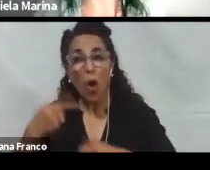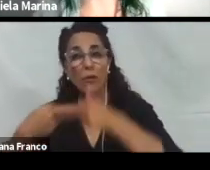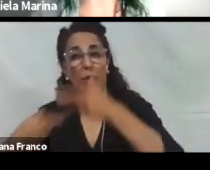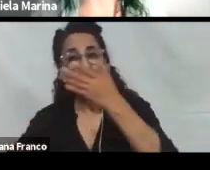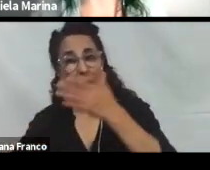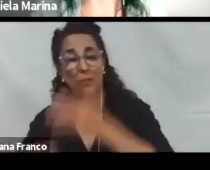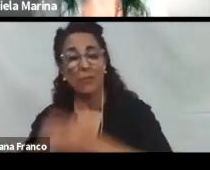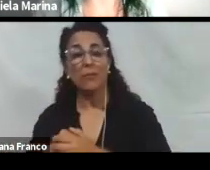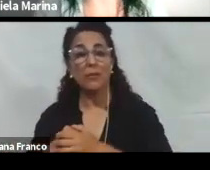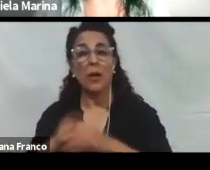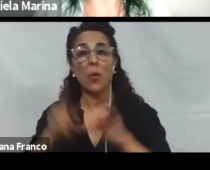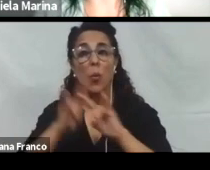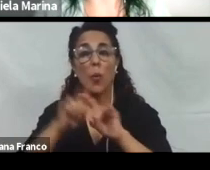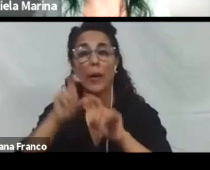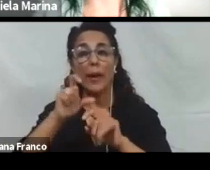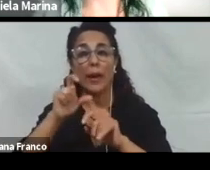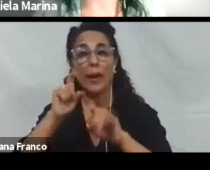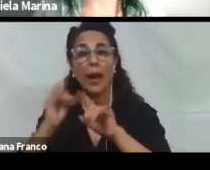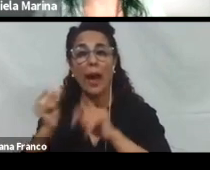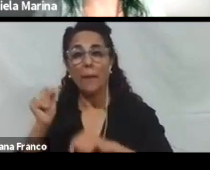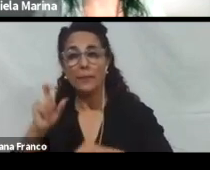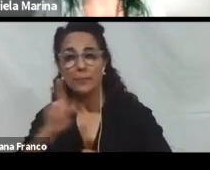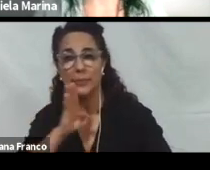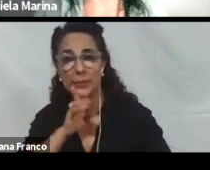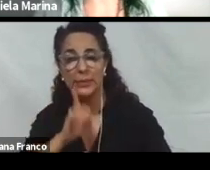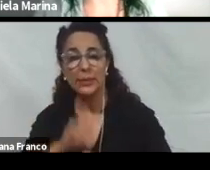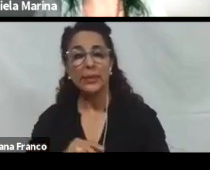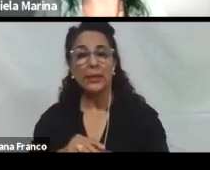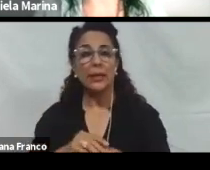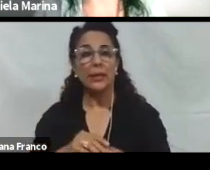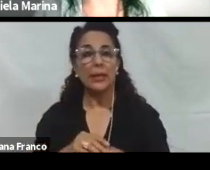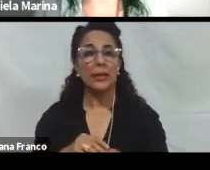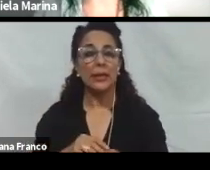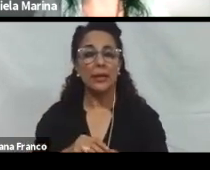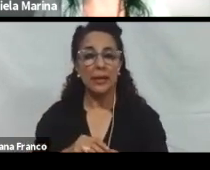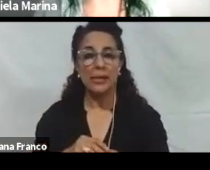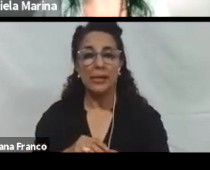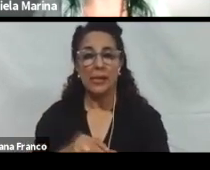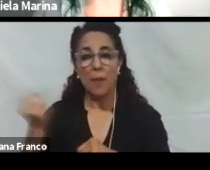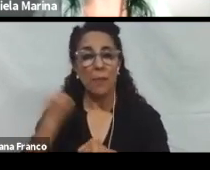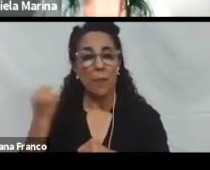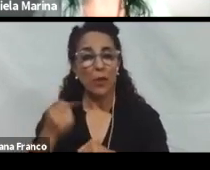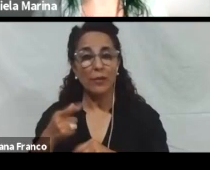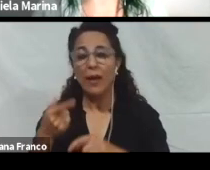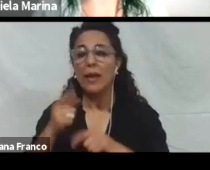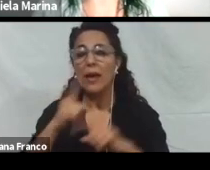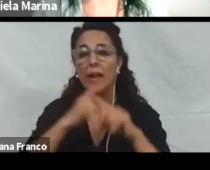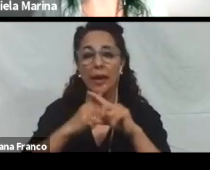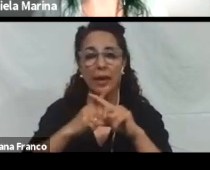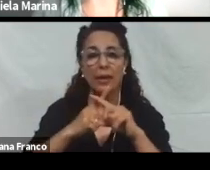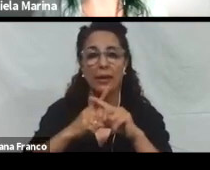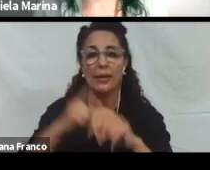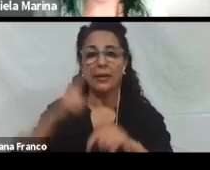las WICAP, también debemos incluirlas. Y por último, considerar el uso de XML para mejorar la